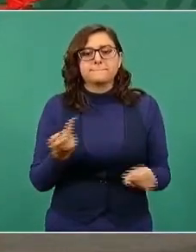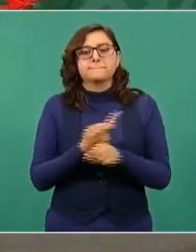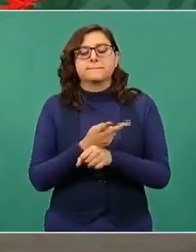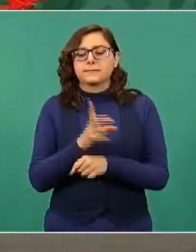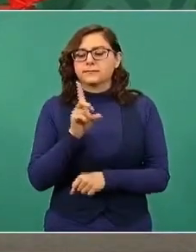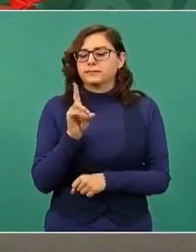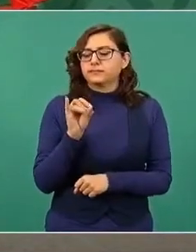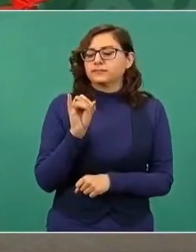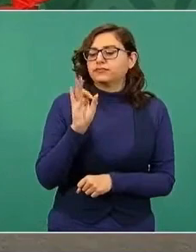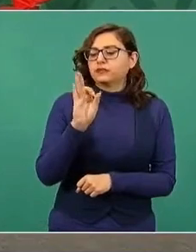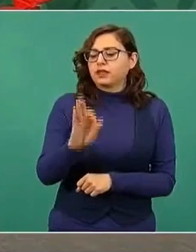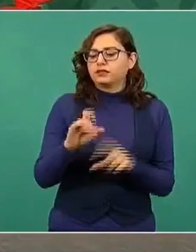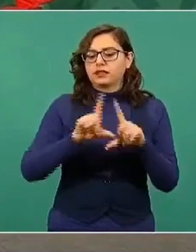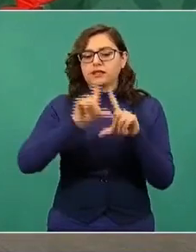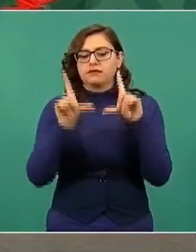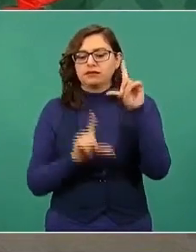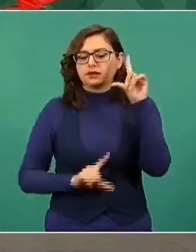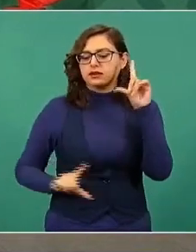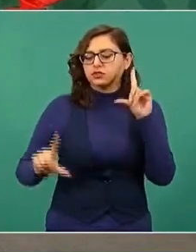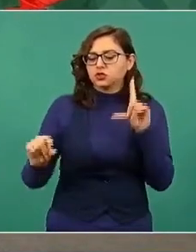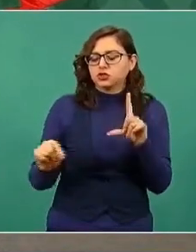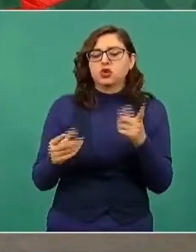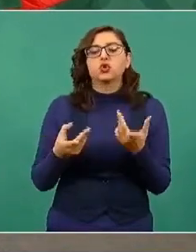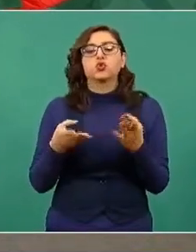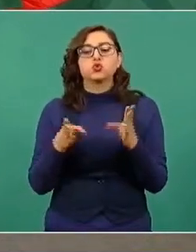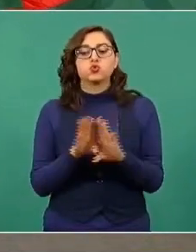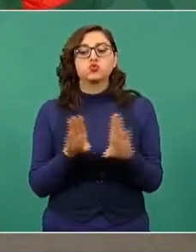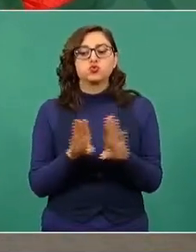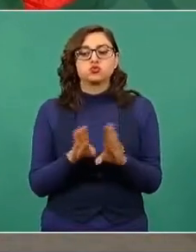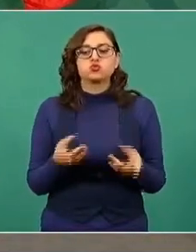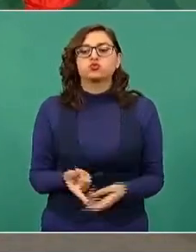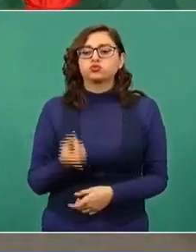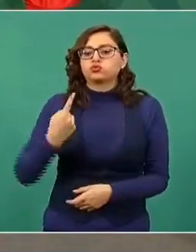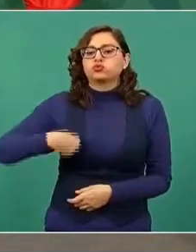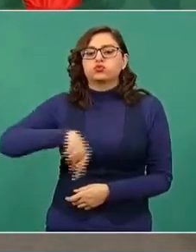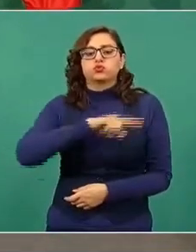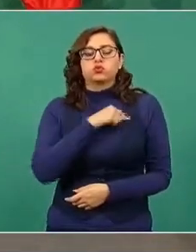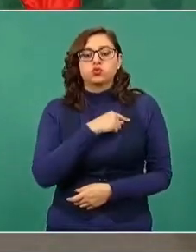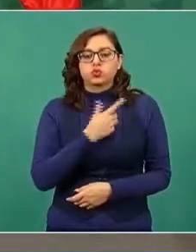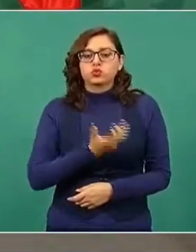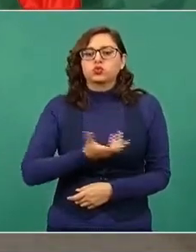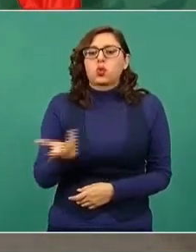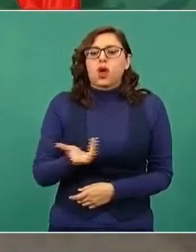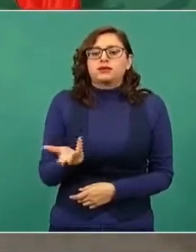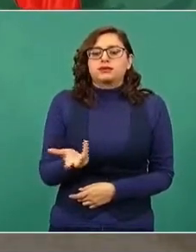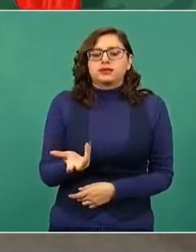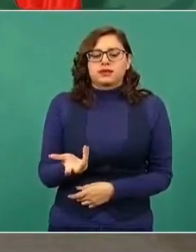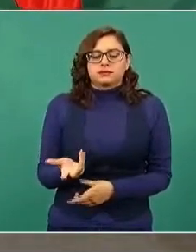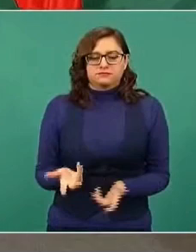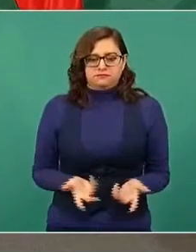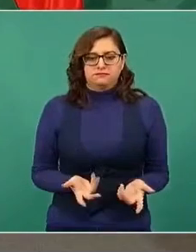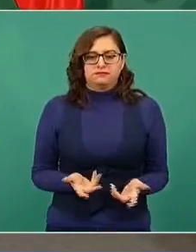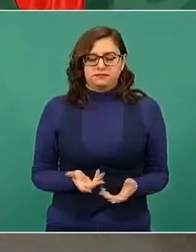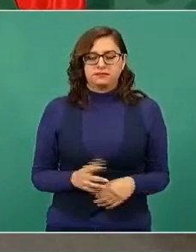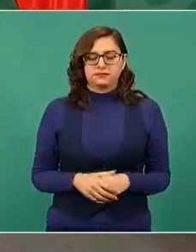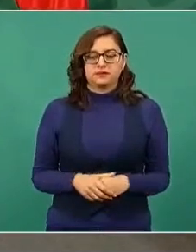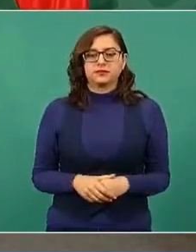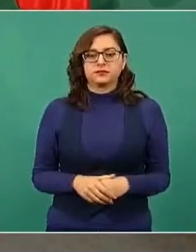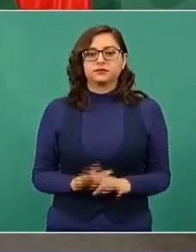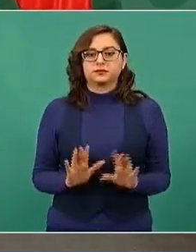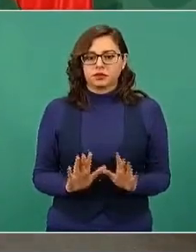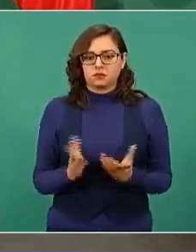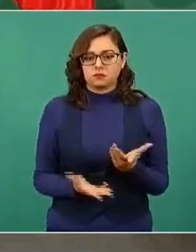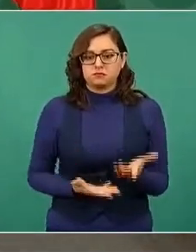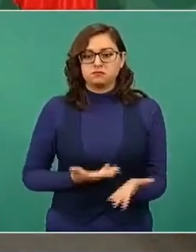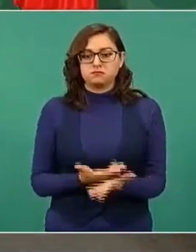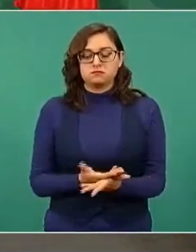DIF nacional y qué podríamos nosotros hacer en lo que estás